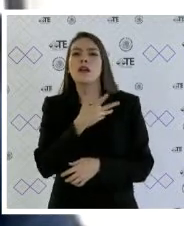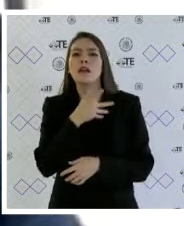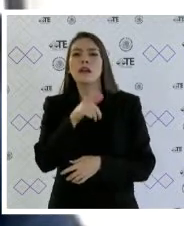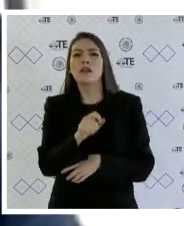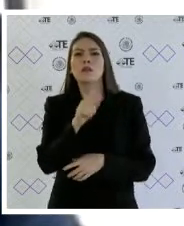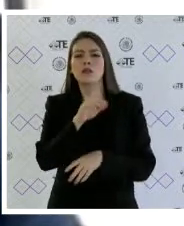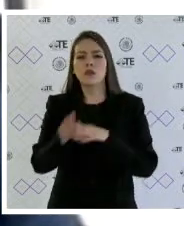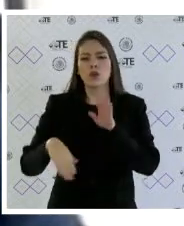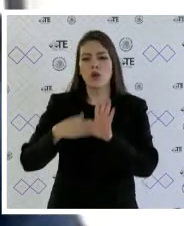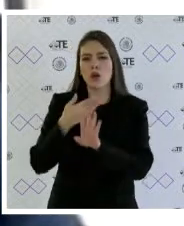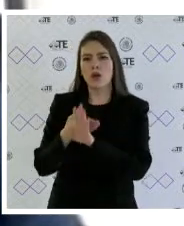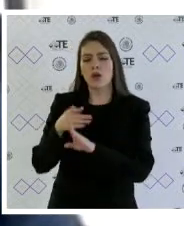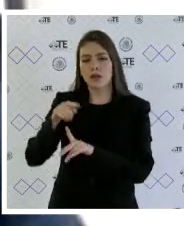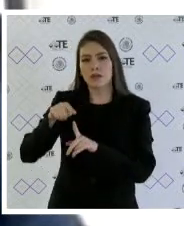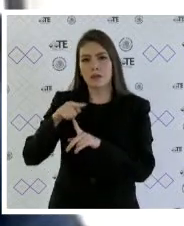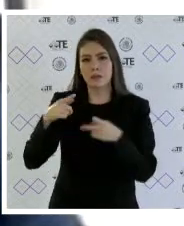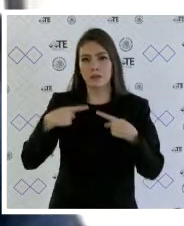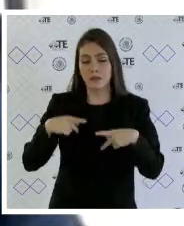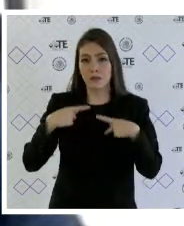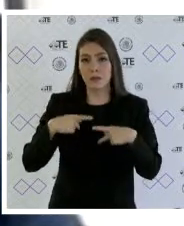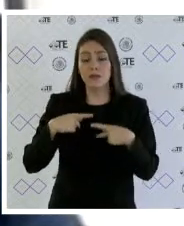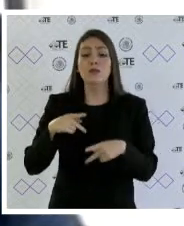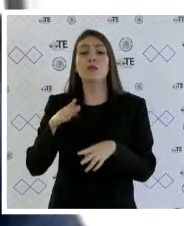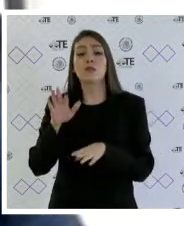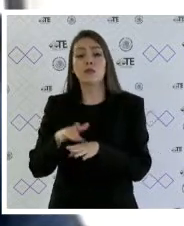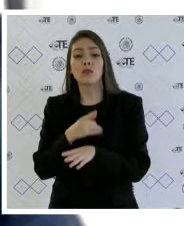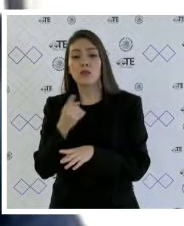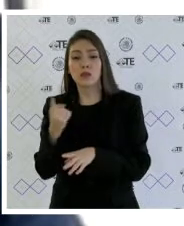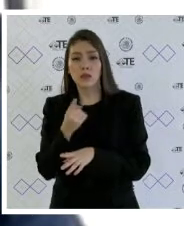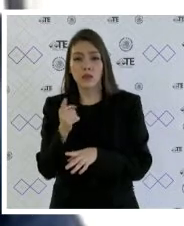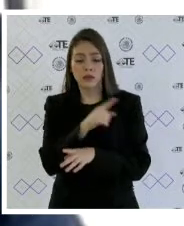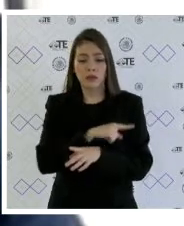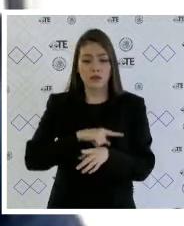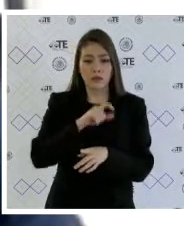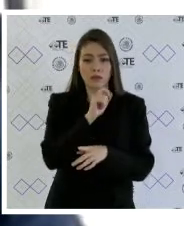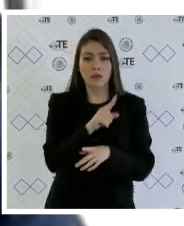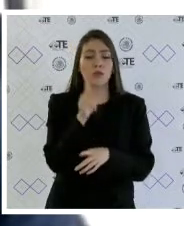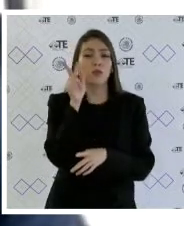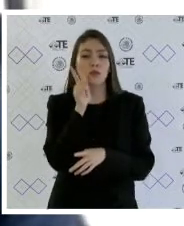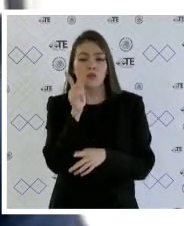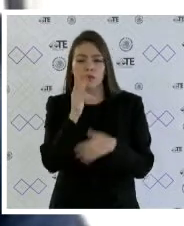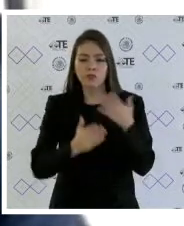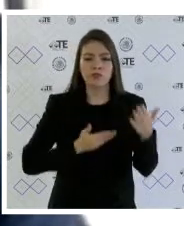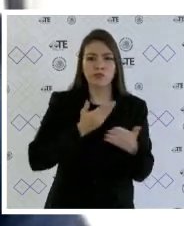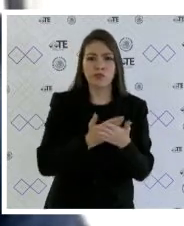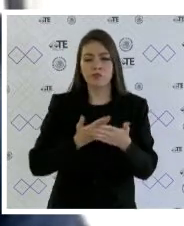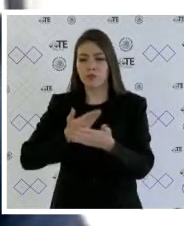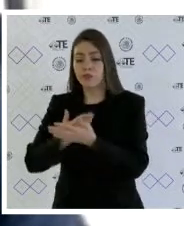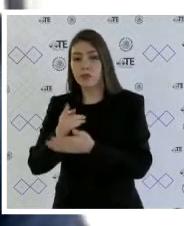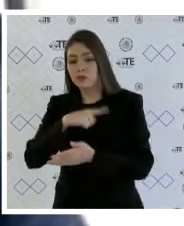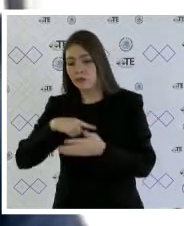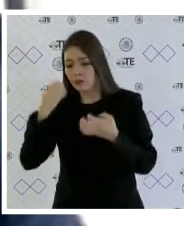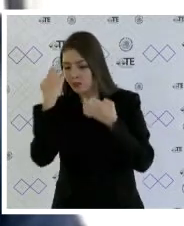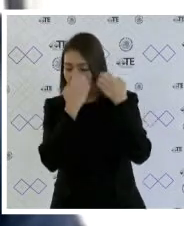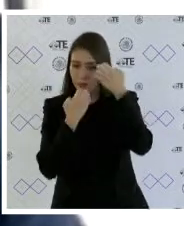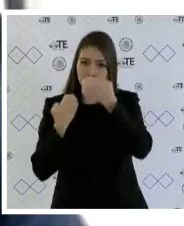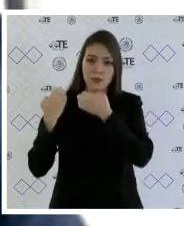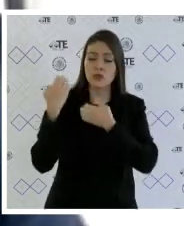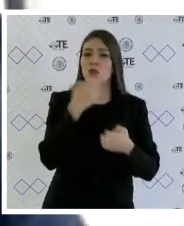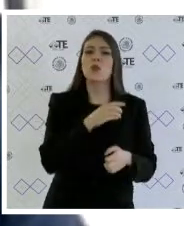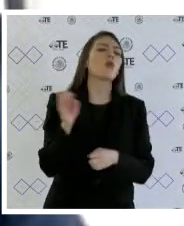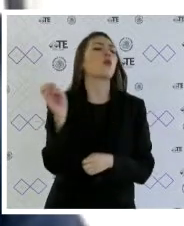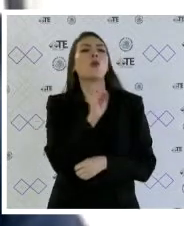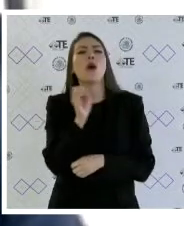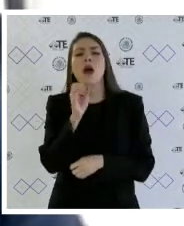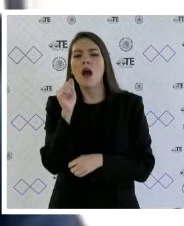represalias en su contra. Lo anterior, ya que del análisis a la totalidad de las pruebas y constancias que ahora en autos no se advierten elementos convictivos